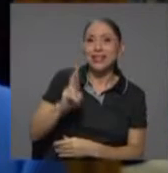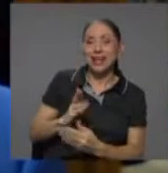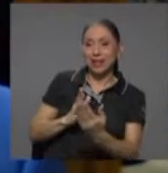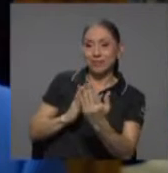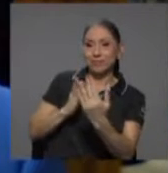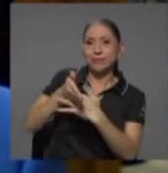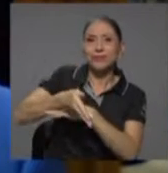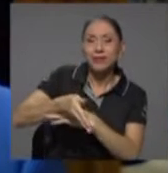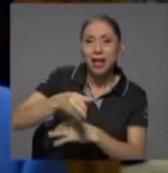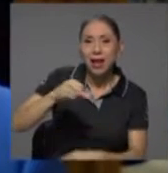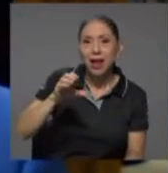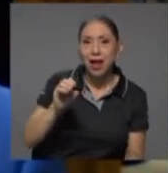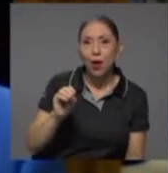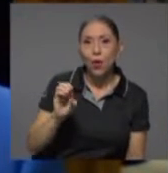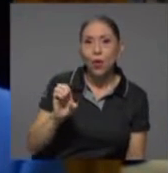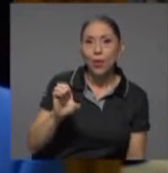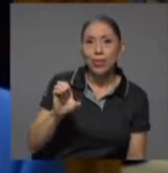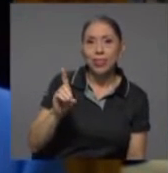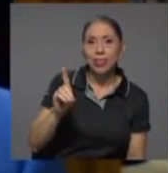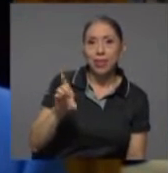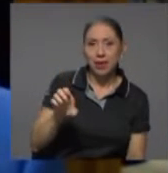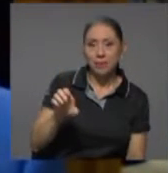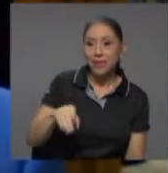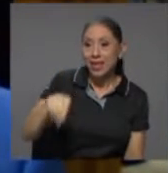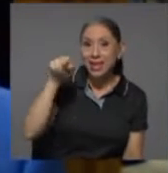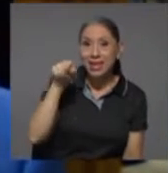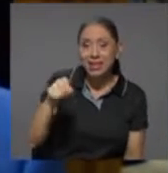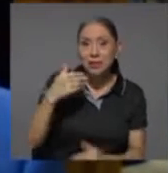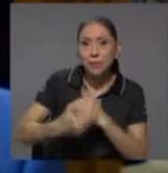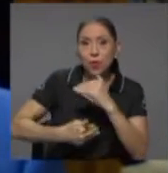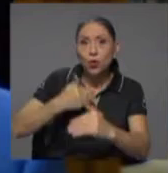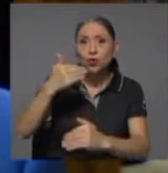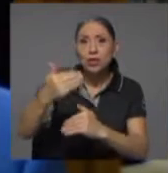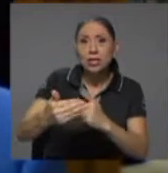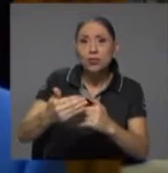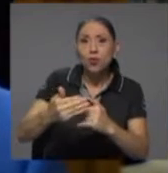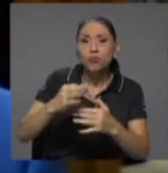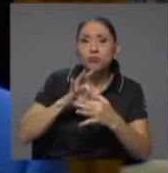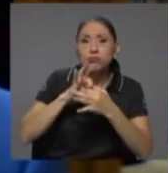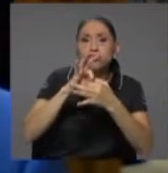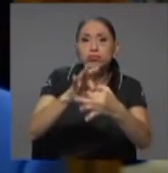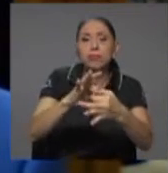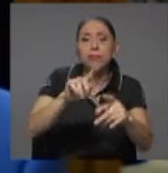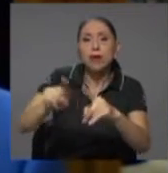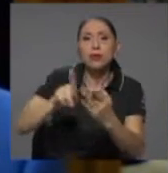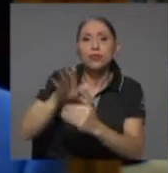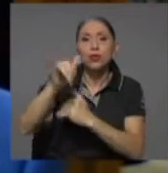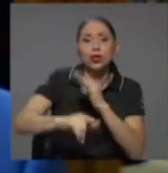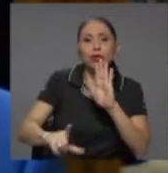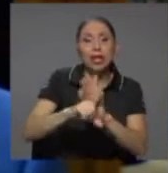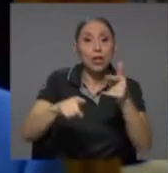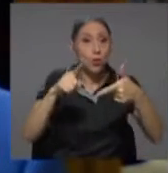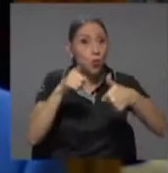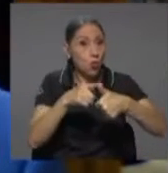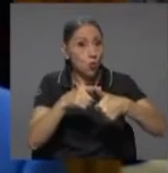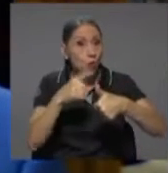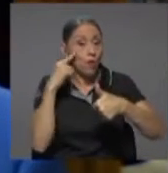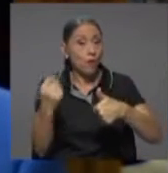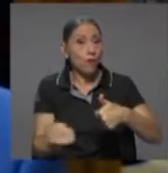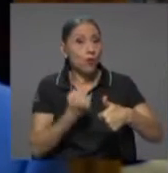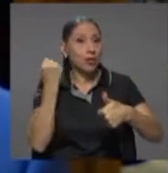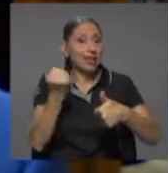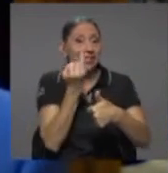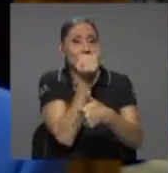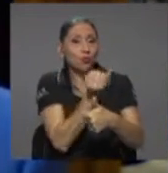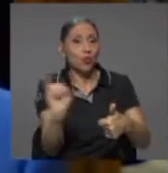Y ese proceso, Juan Rafael, involucró varios proyectos de ley. Uno, para fortalecer la autonomía del Banco Central. Ahí se